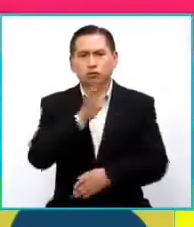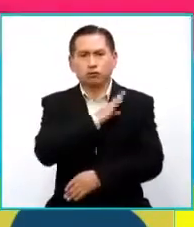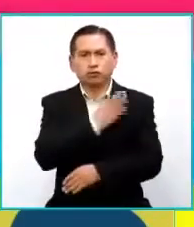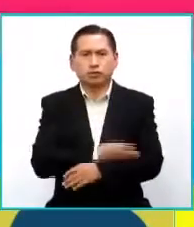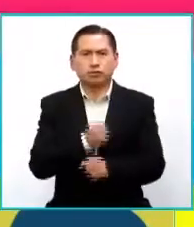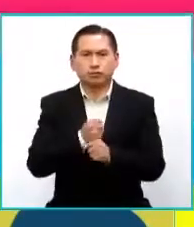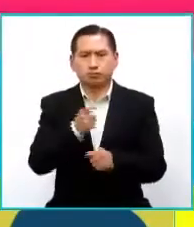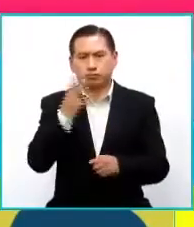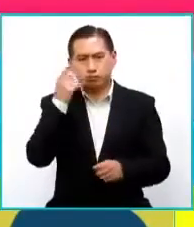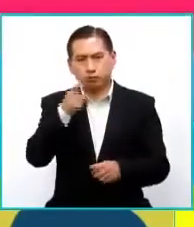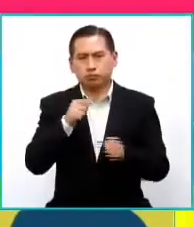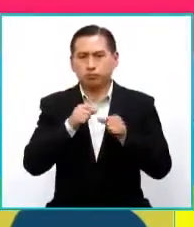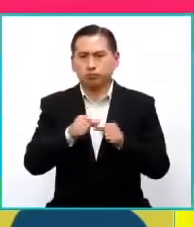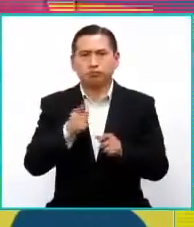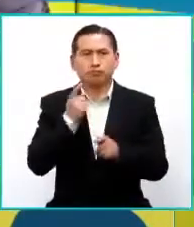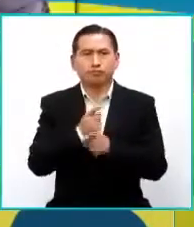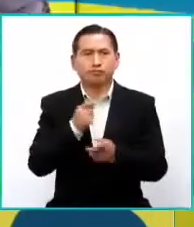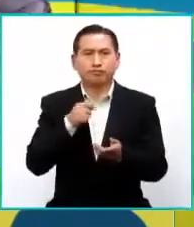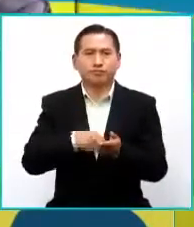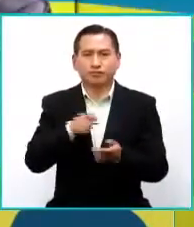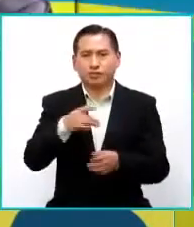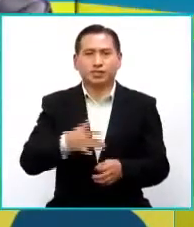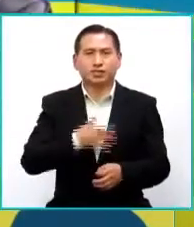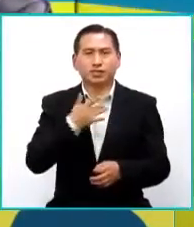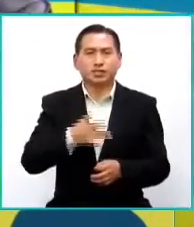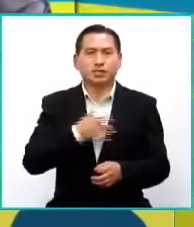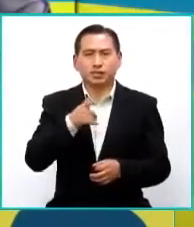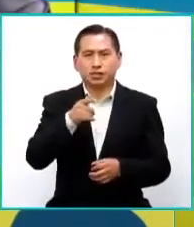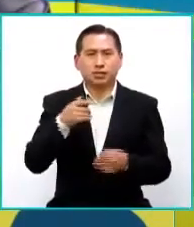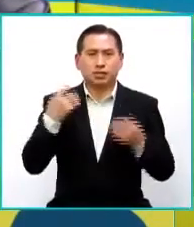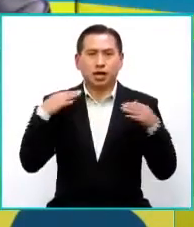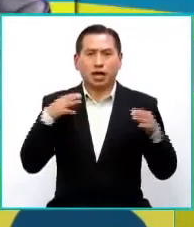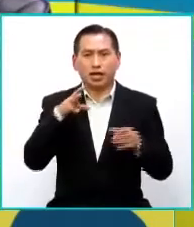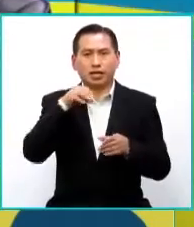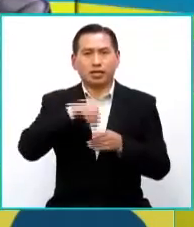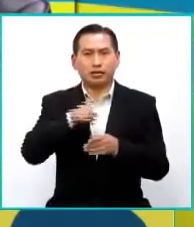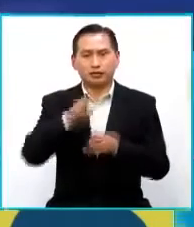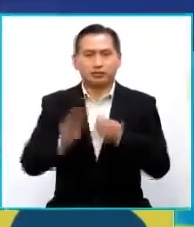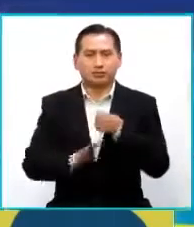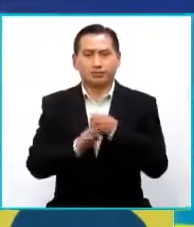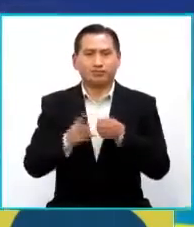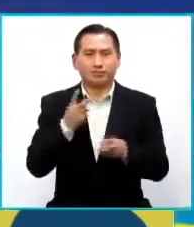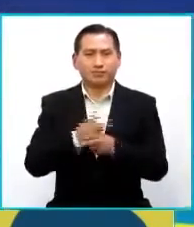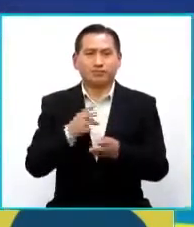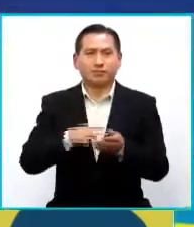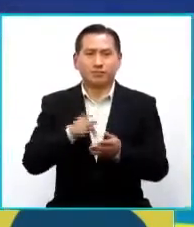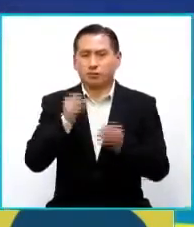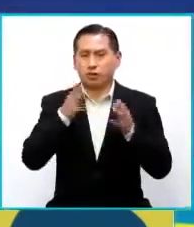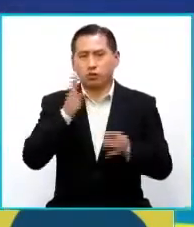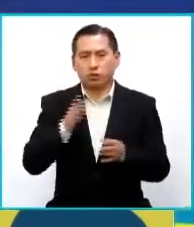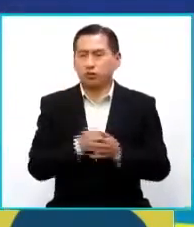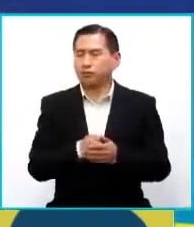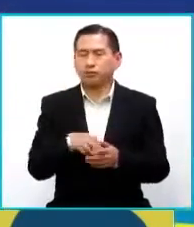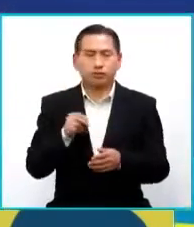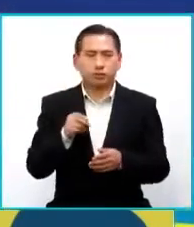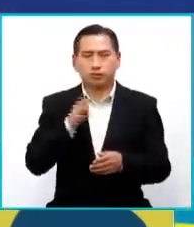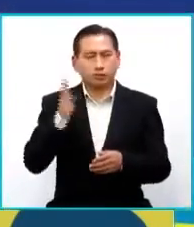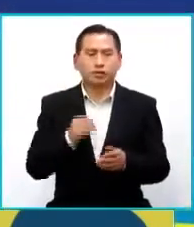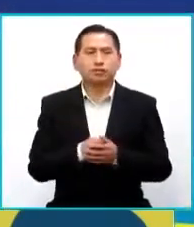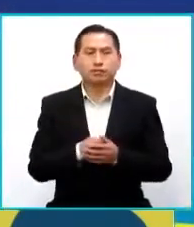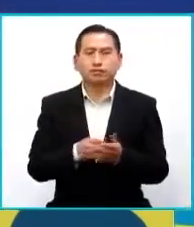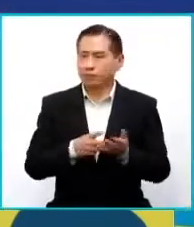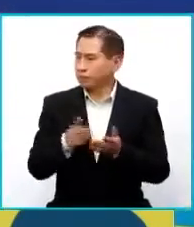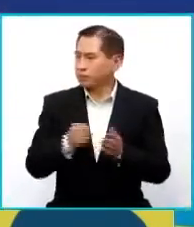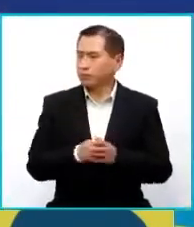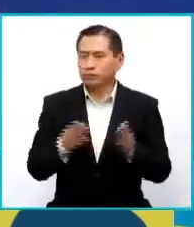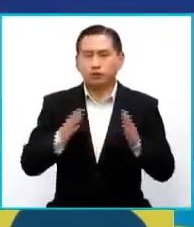qué lindo que puedas también seguir con ese espíritu, con ese ángel de la guarda que sin duda alguna no te va a abandonar nunca. nunca. La